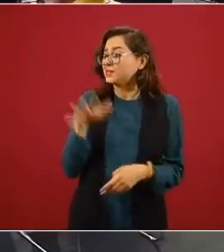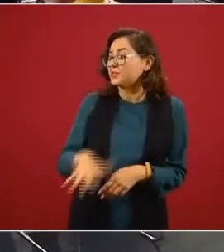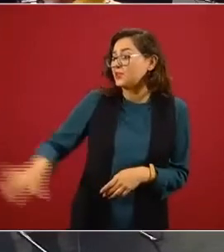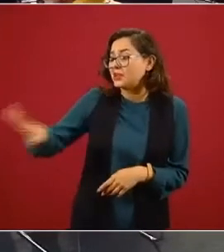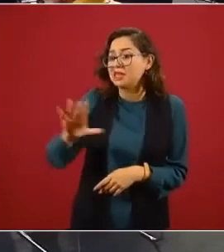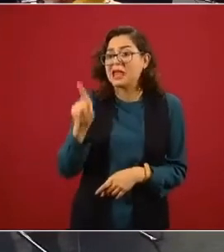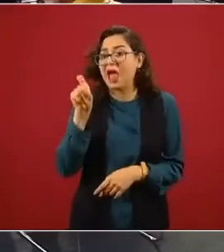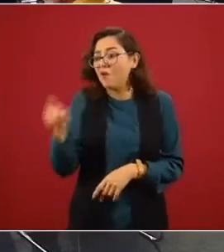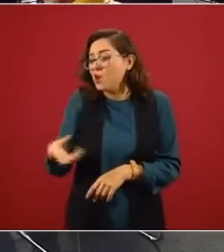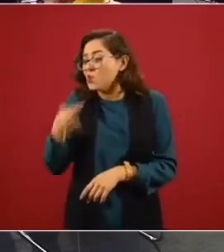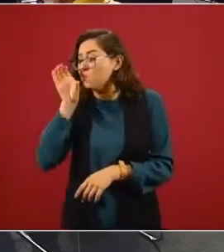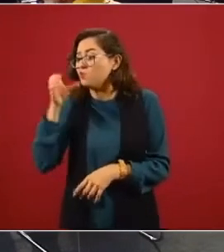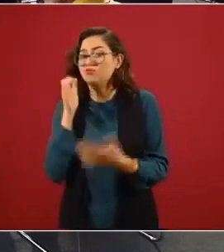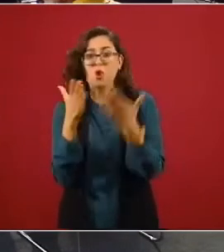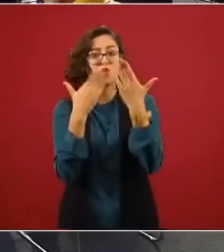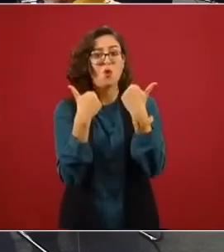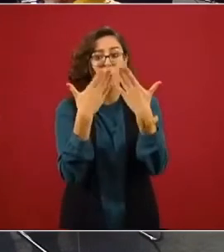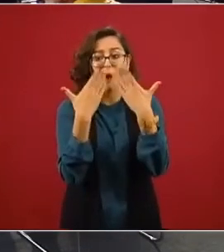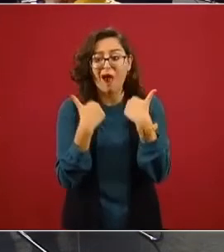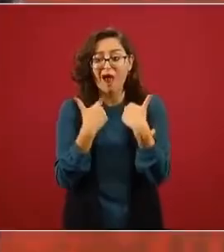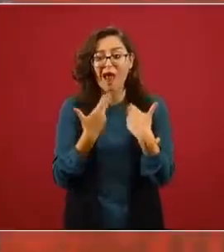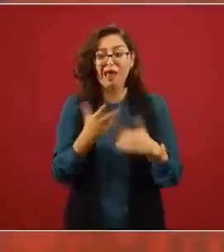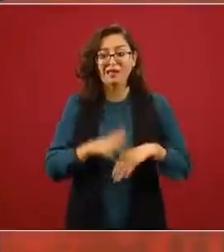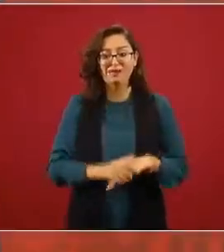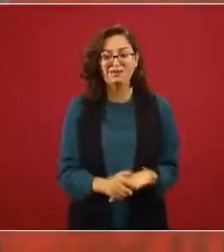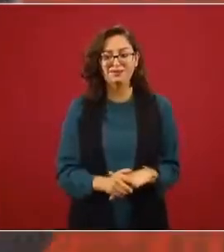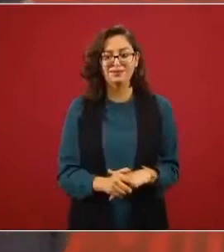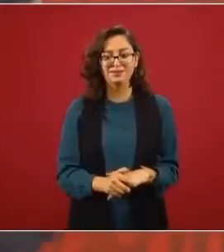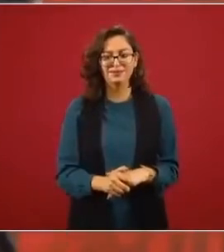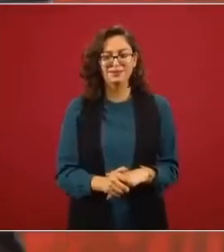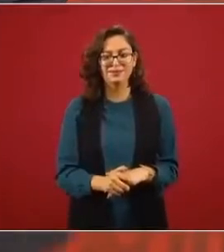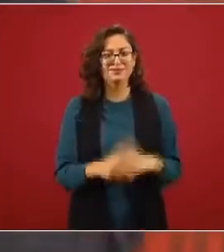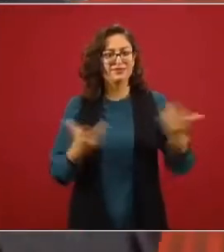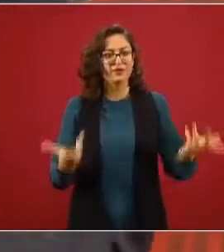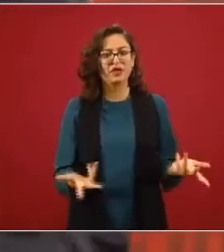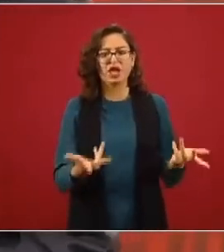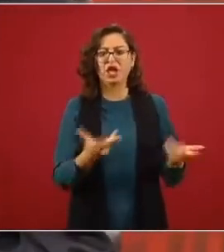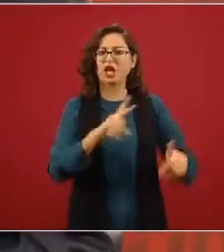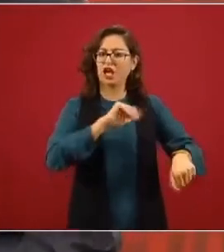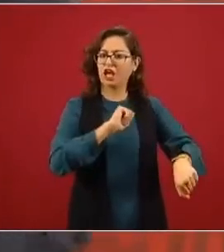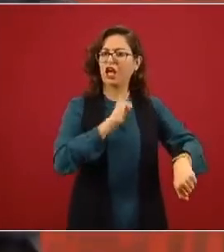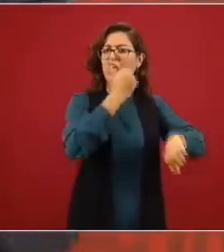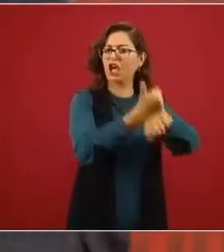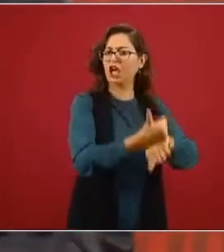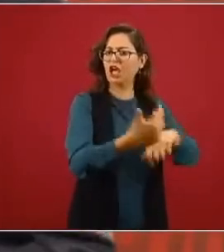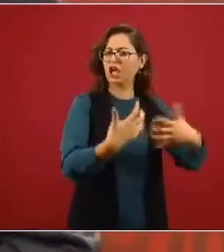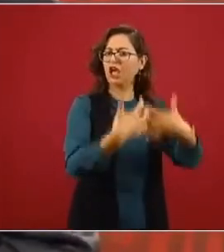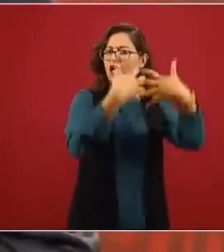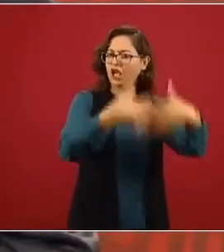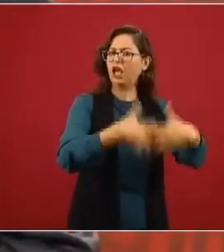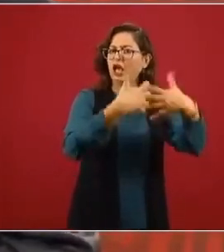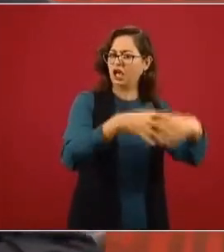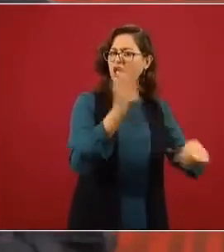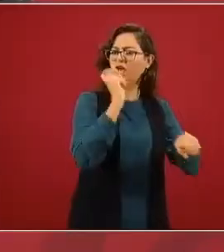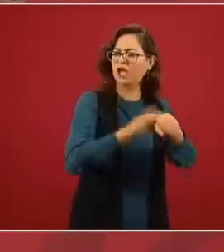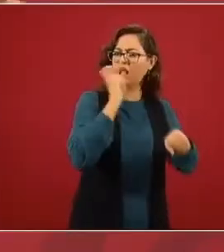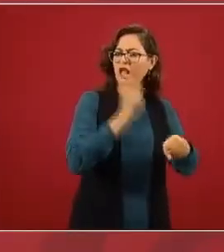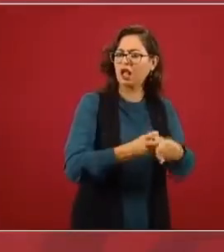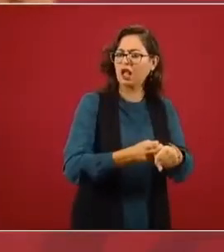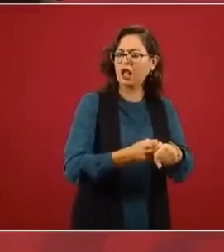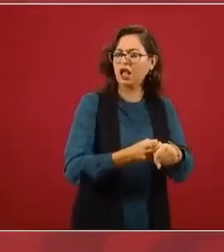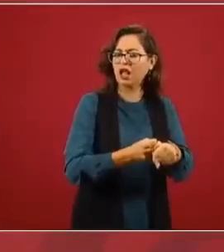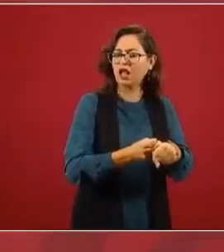de la gente. ¿Y cómo una planta cervecera para